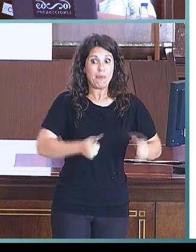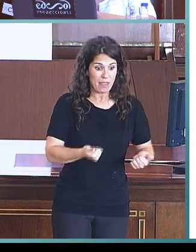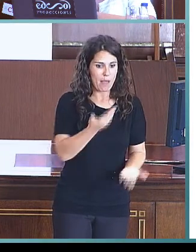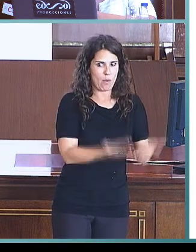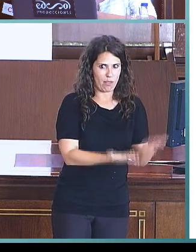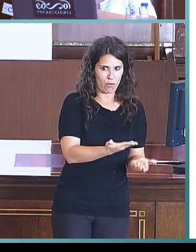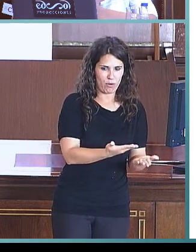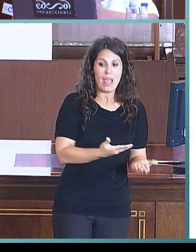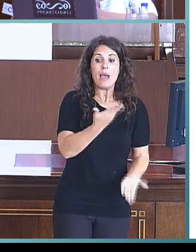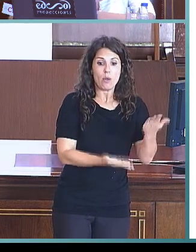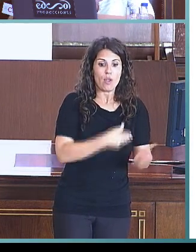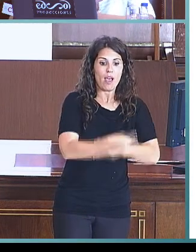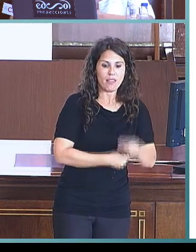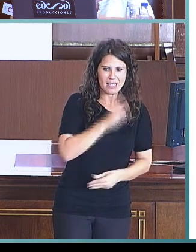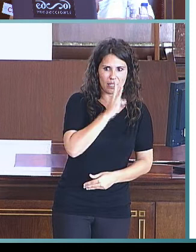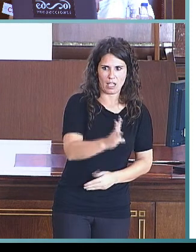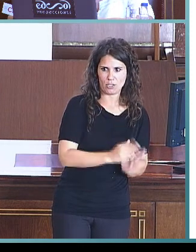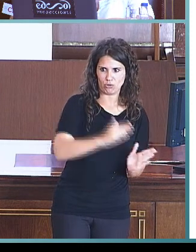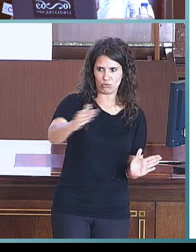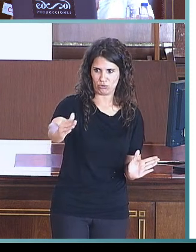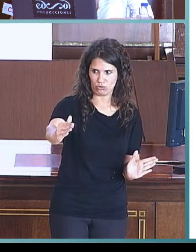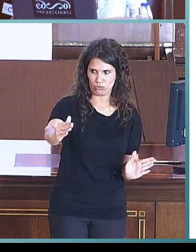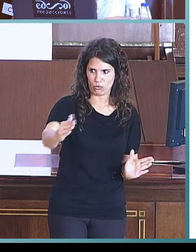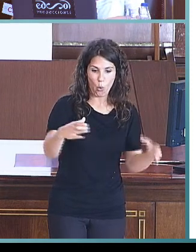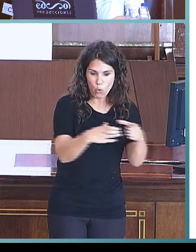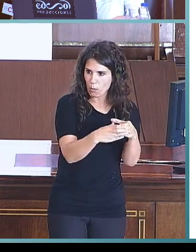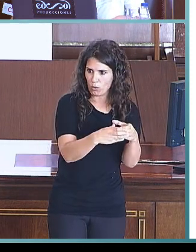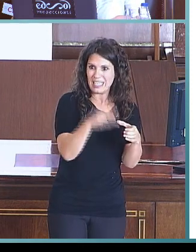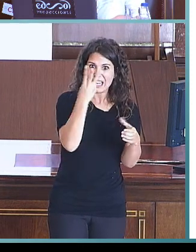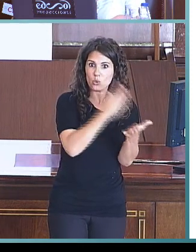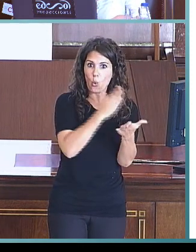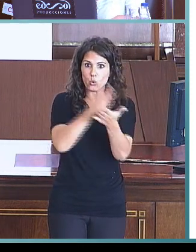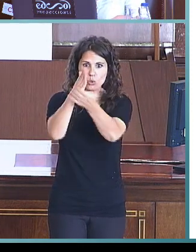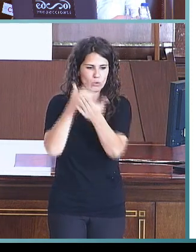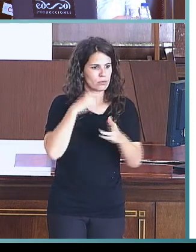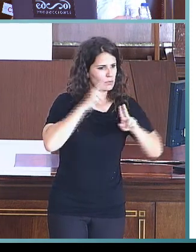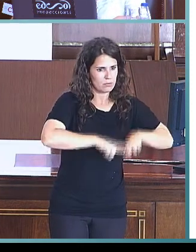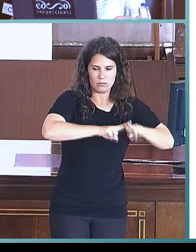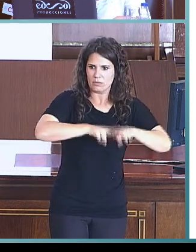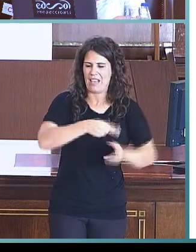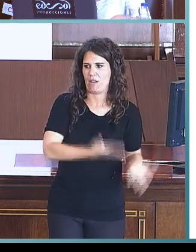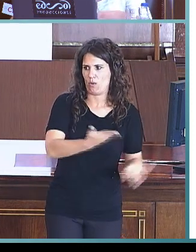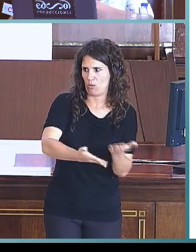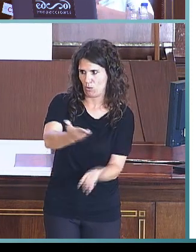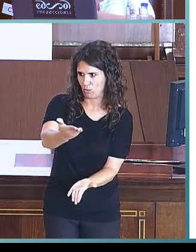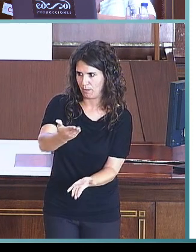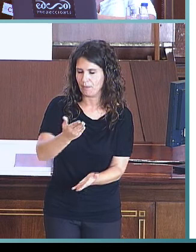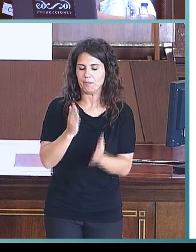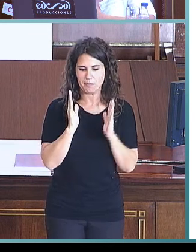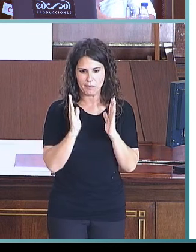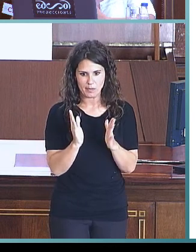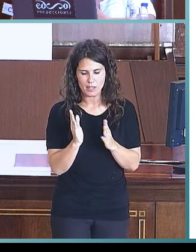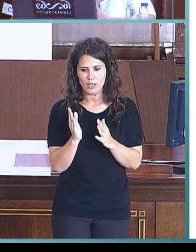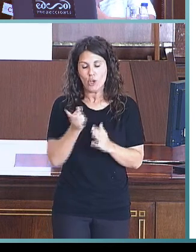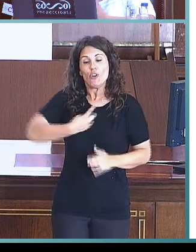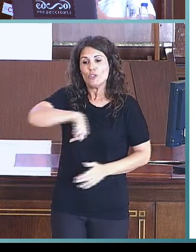cursos académicos. Seguimos la evolución de este grupo a lo largo de tres cursos académicos. Nos planteábamos también